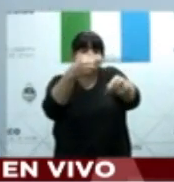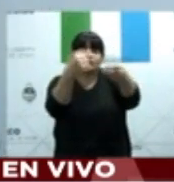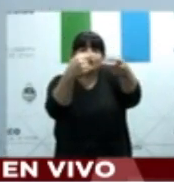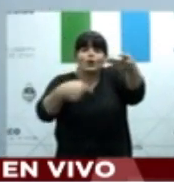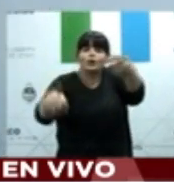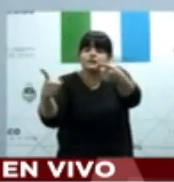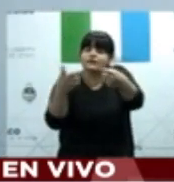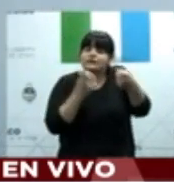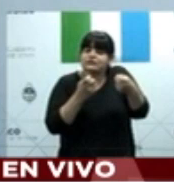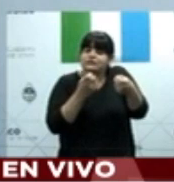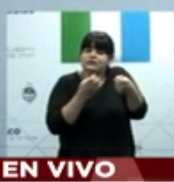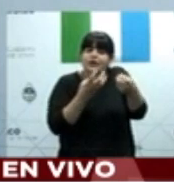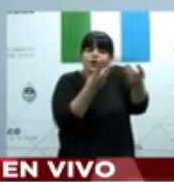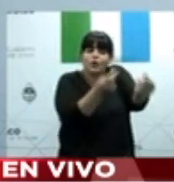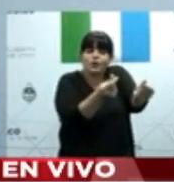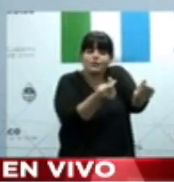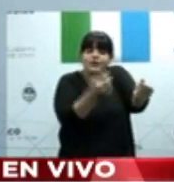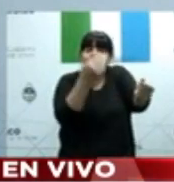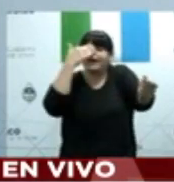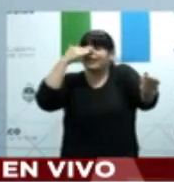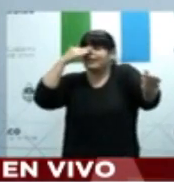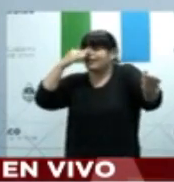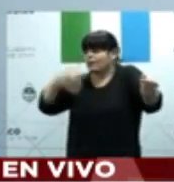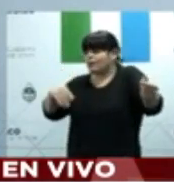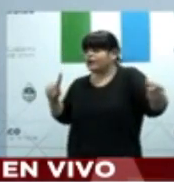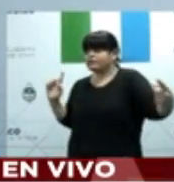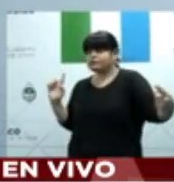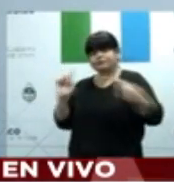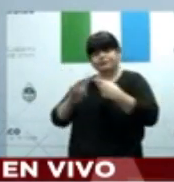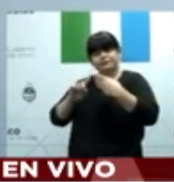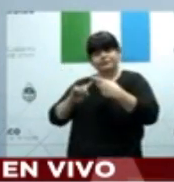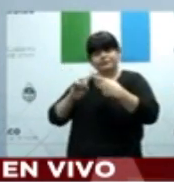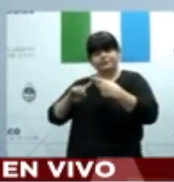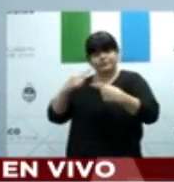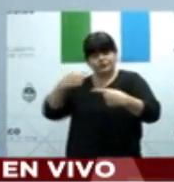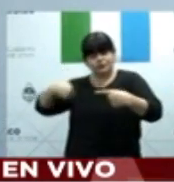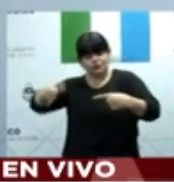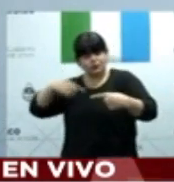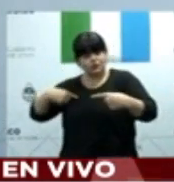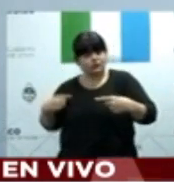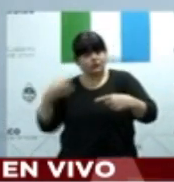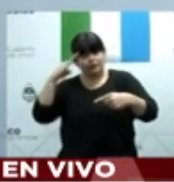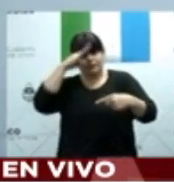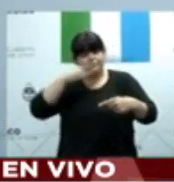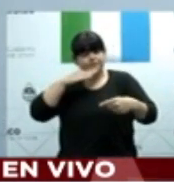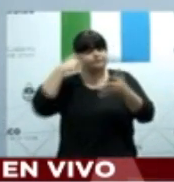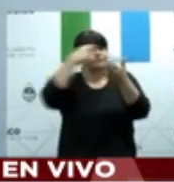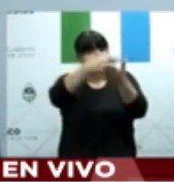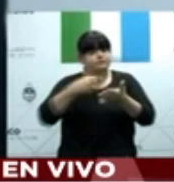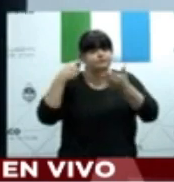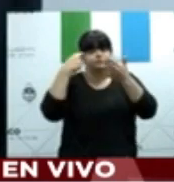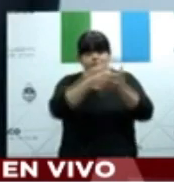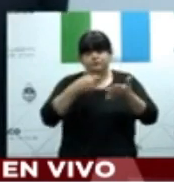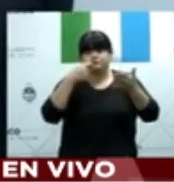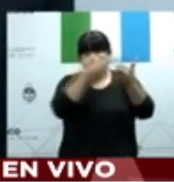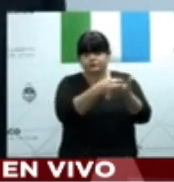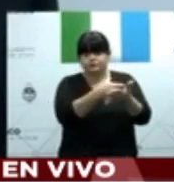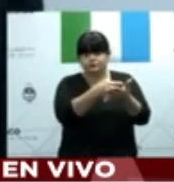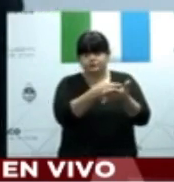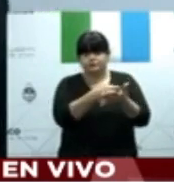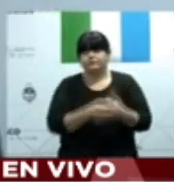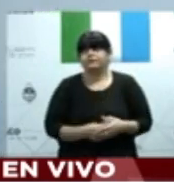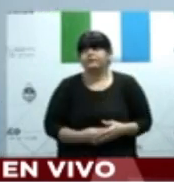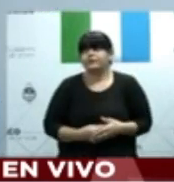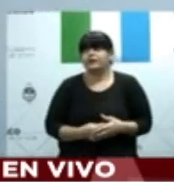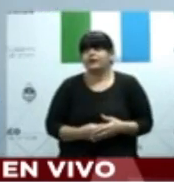de estrategias de adquisición internacional con China, lo podamos eventualmente compensar. Ahora, ese es el gran problema, porque tenemos que conseguir los